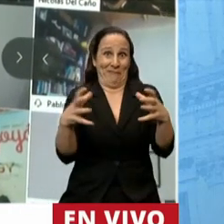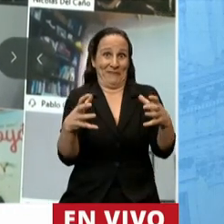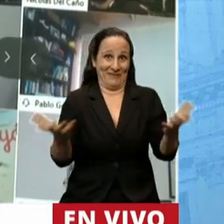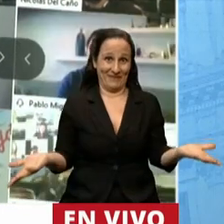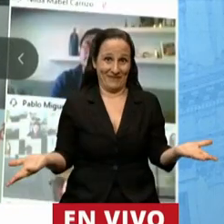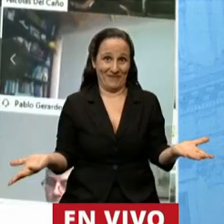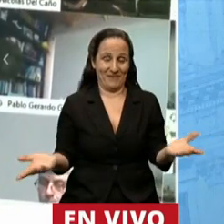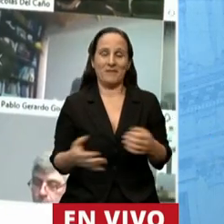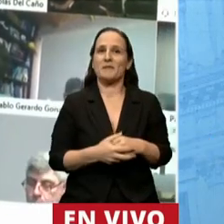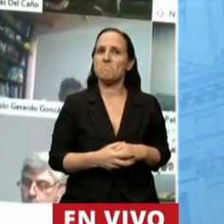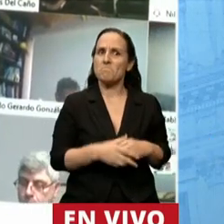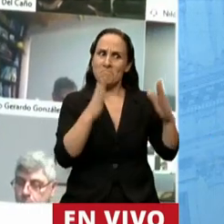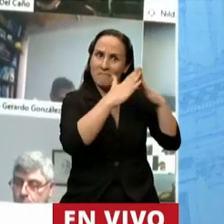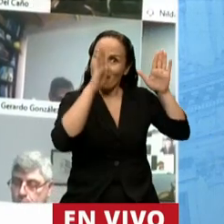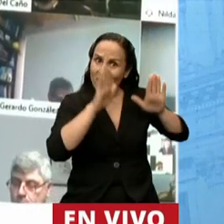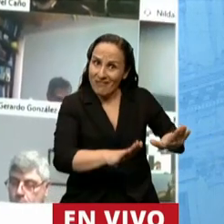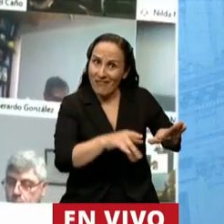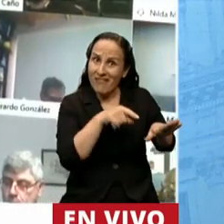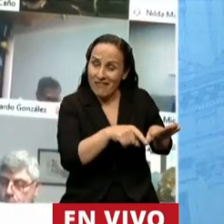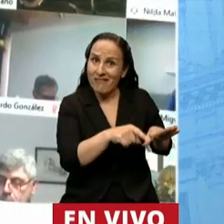Con el aislamiento nosotros logramos